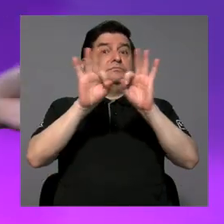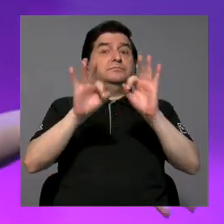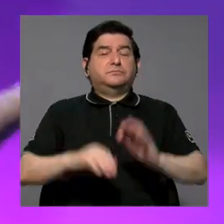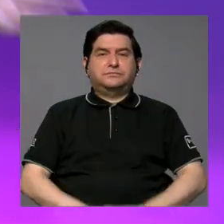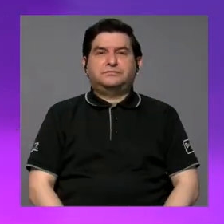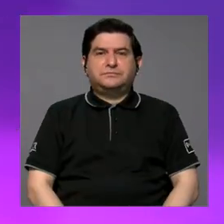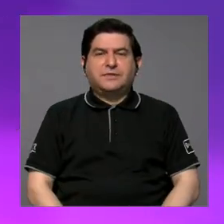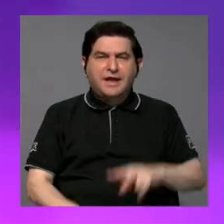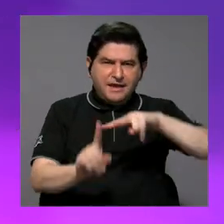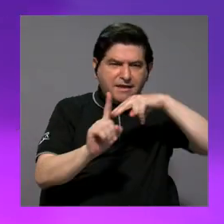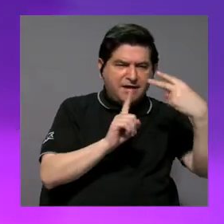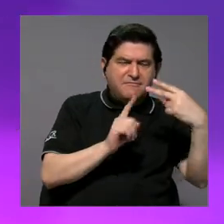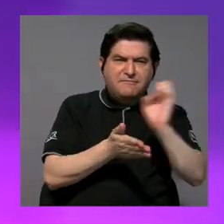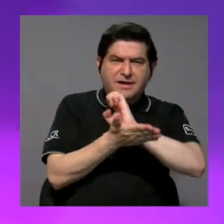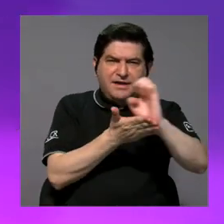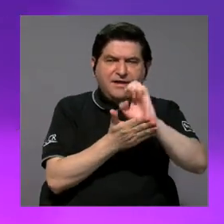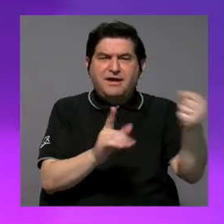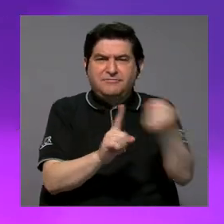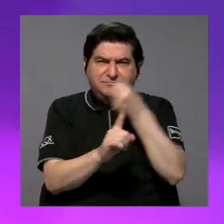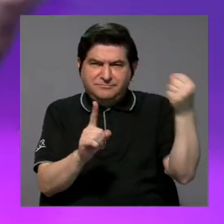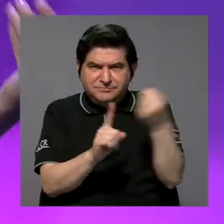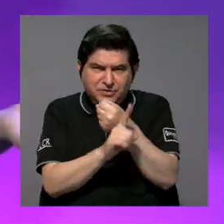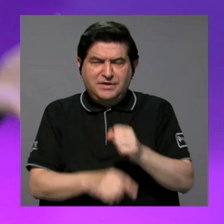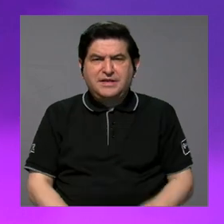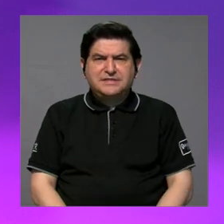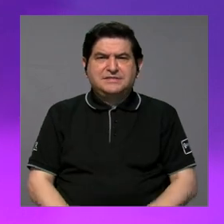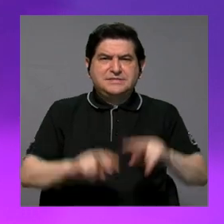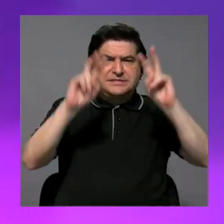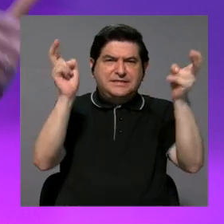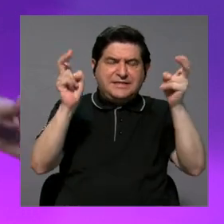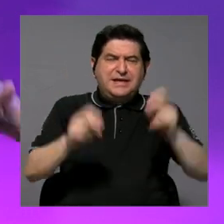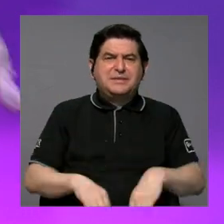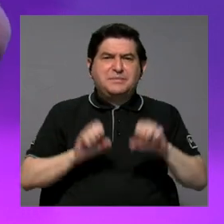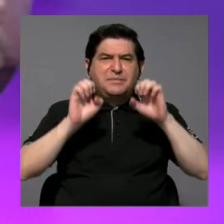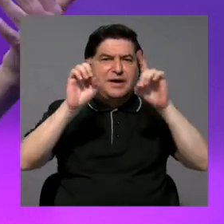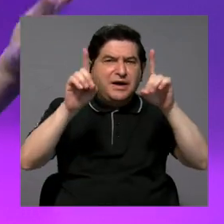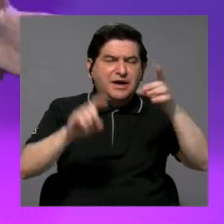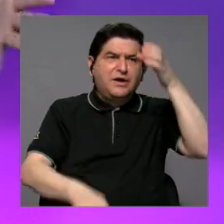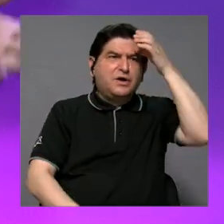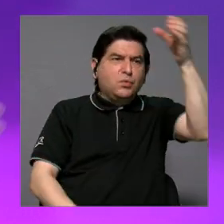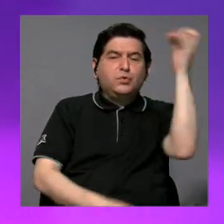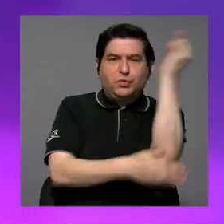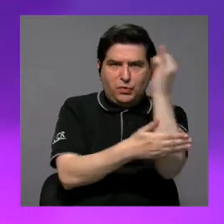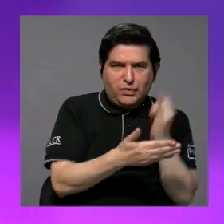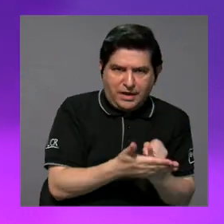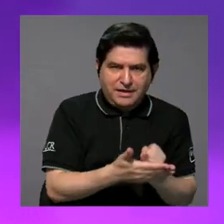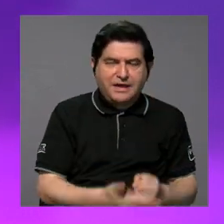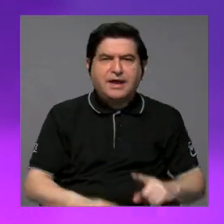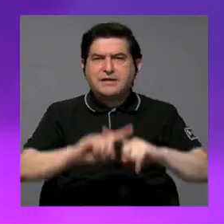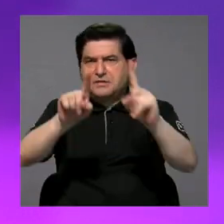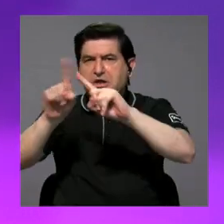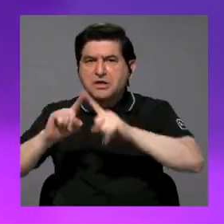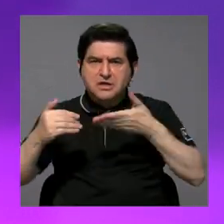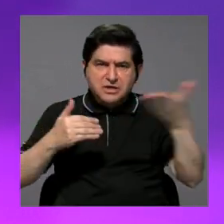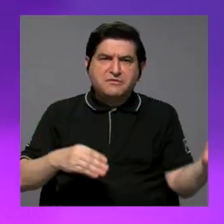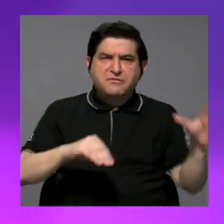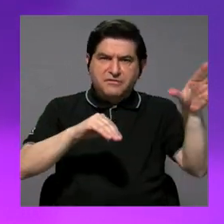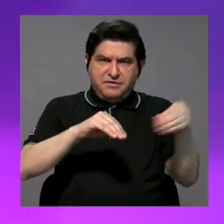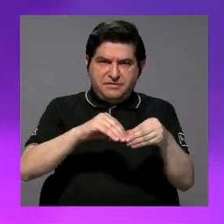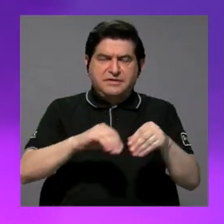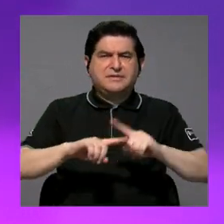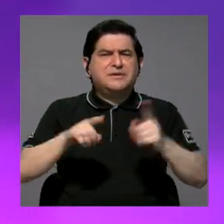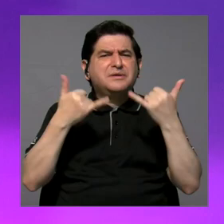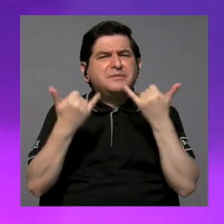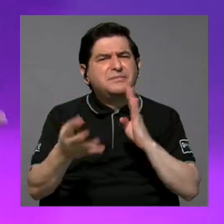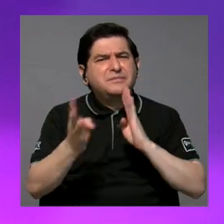justamente este enfoque de prevención de la violencia trata el tema de la educación, de la cultura, del arte, ¿verdad? dentro de algunas otras cosas. Pero me gustaría